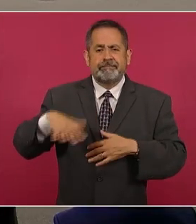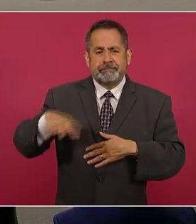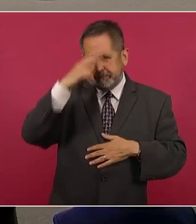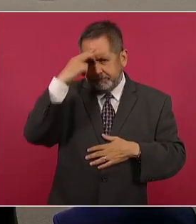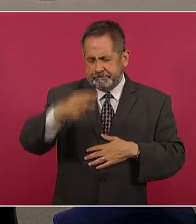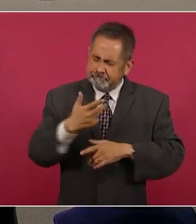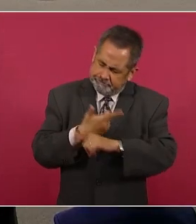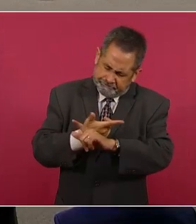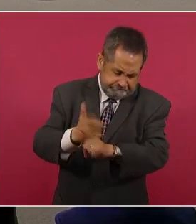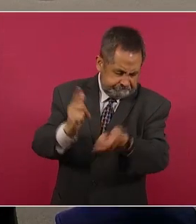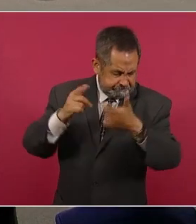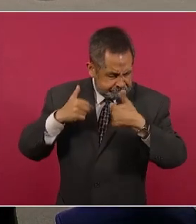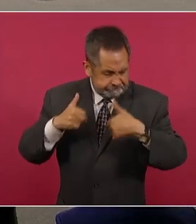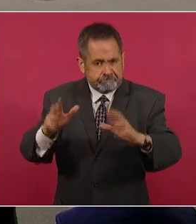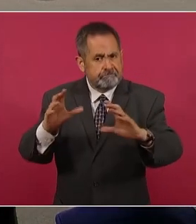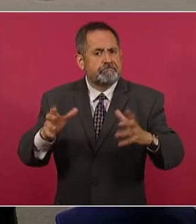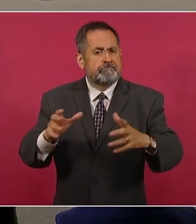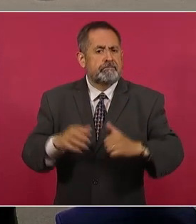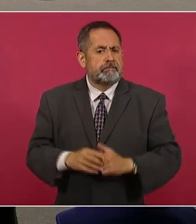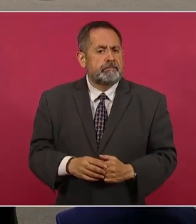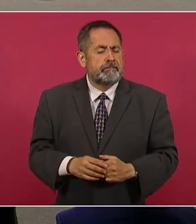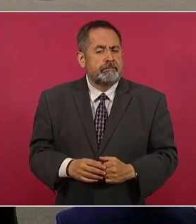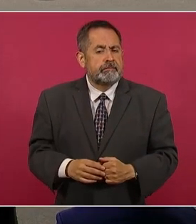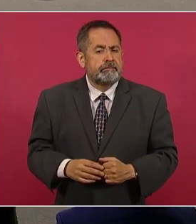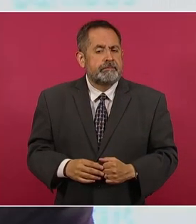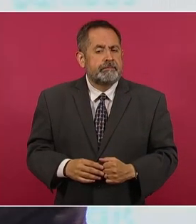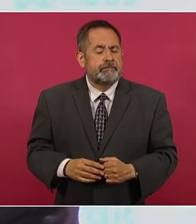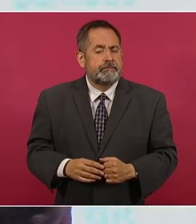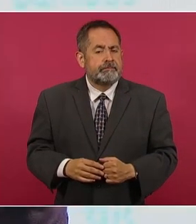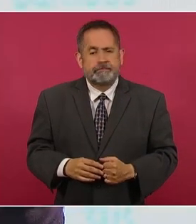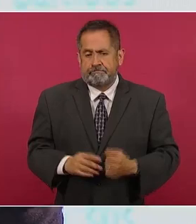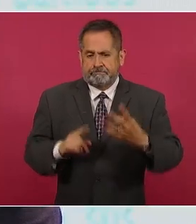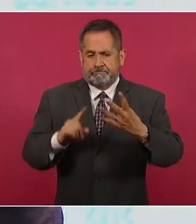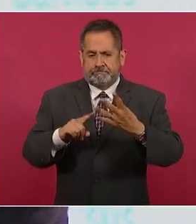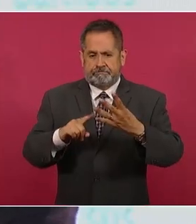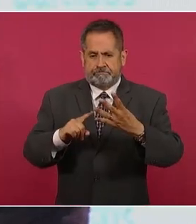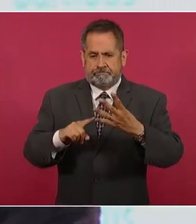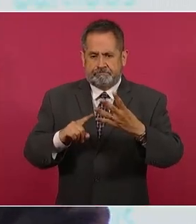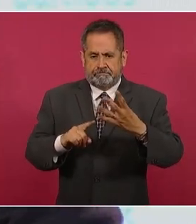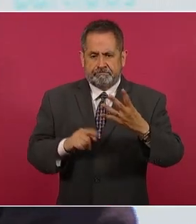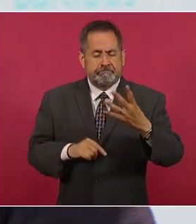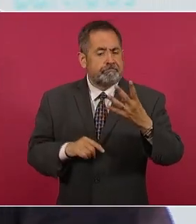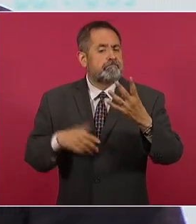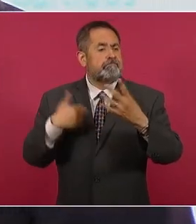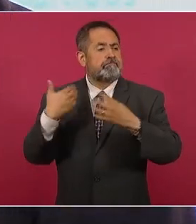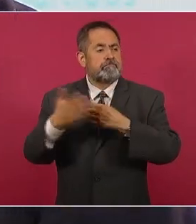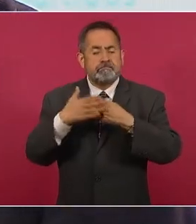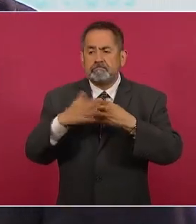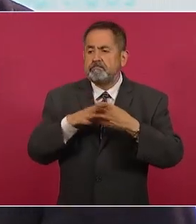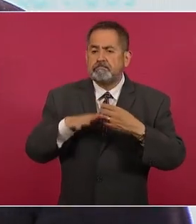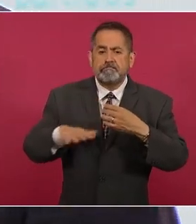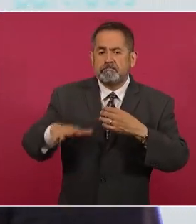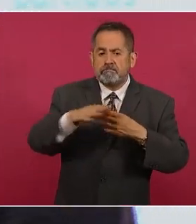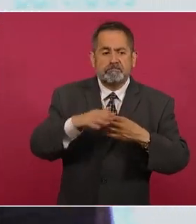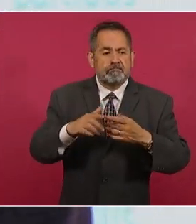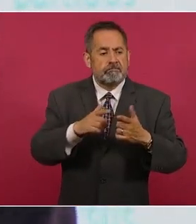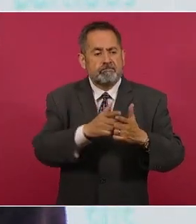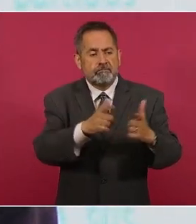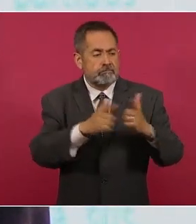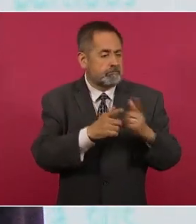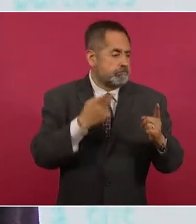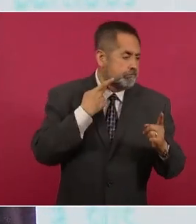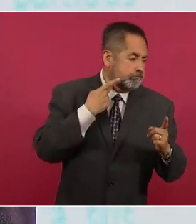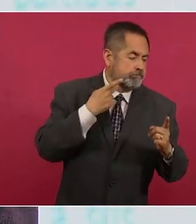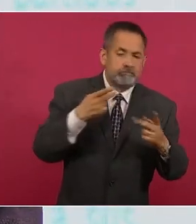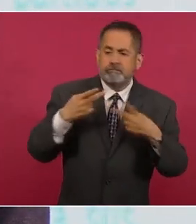México. 4. Construir un ámbito nacional en el que partidos y ciudadanos